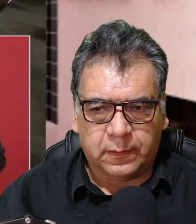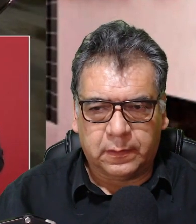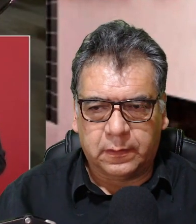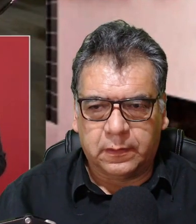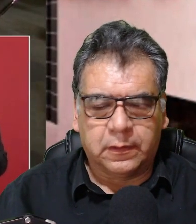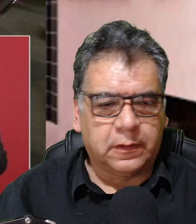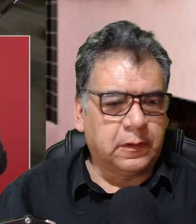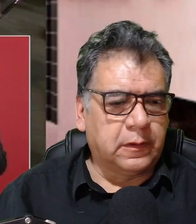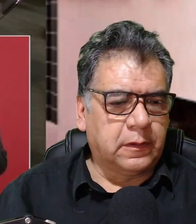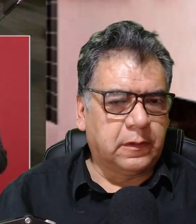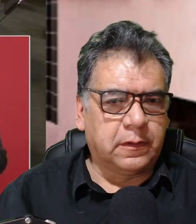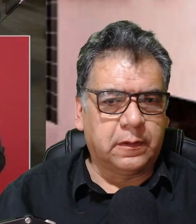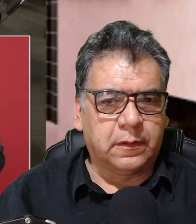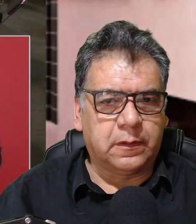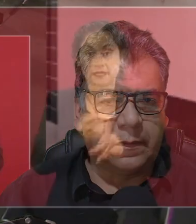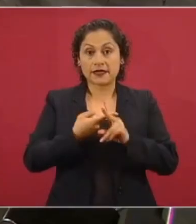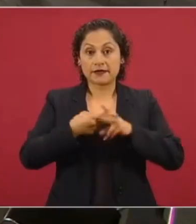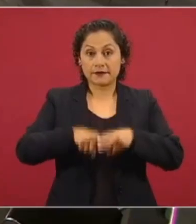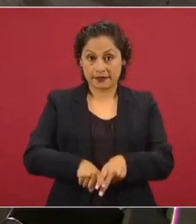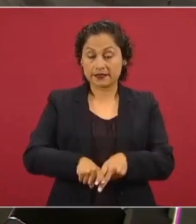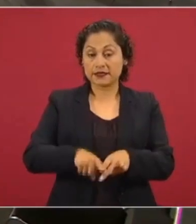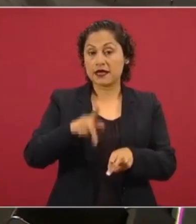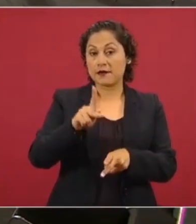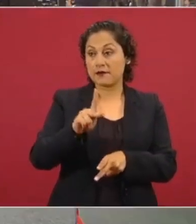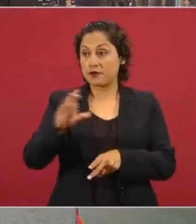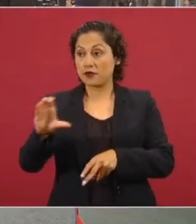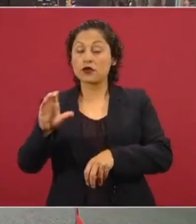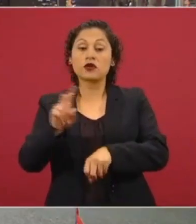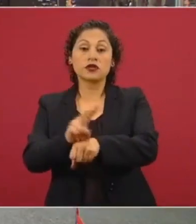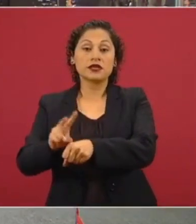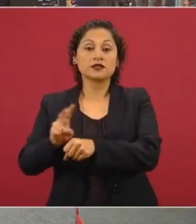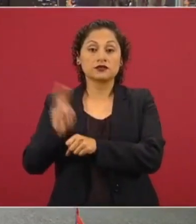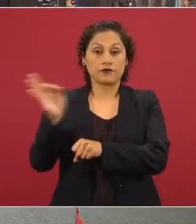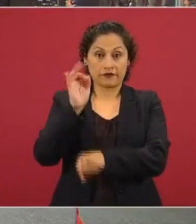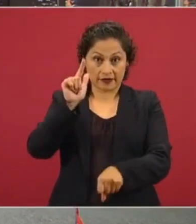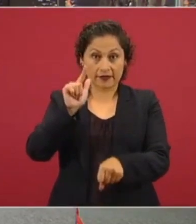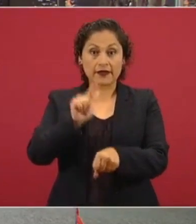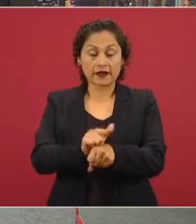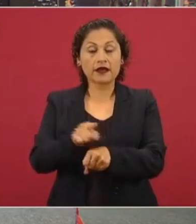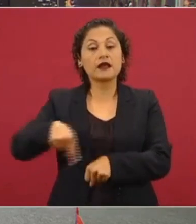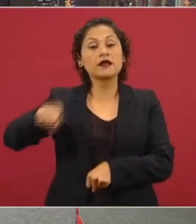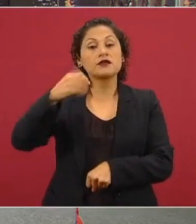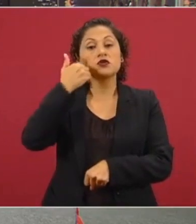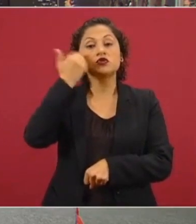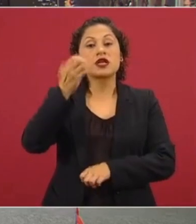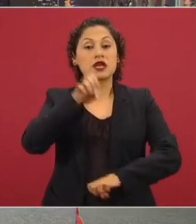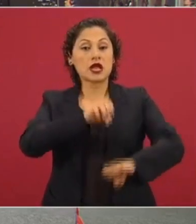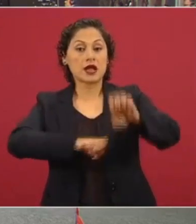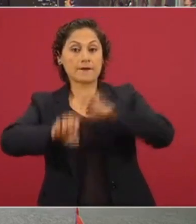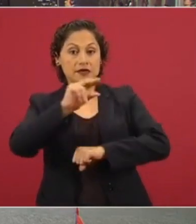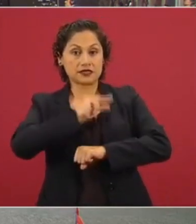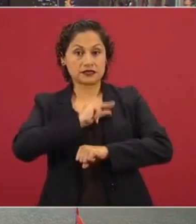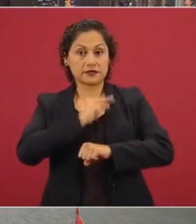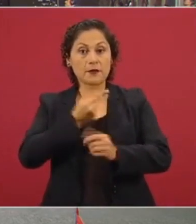actividades el Servicio de Protección Federal, cuya misión es sustituir a las empresas privadas de seguridad en